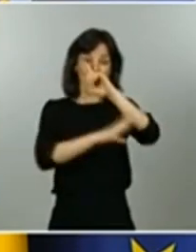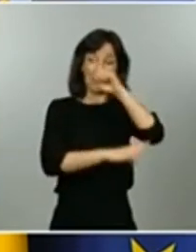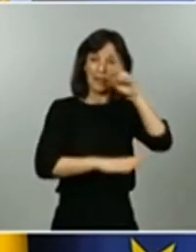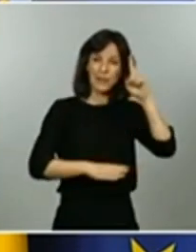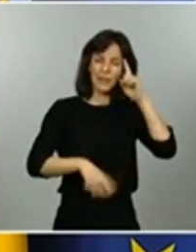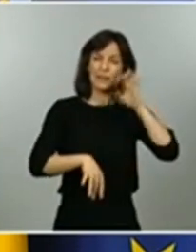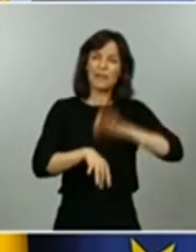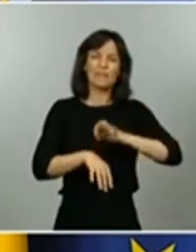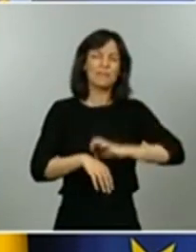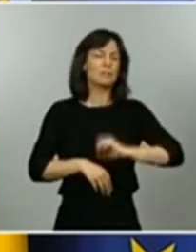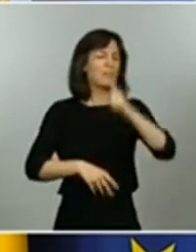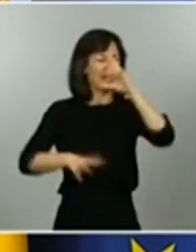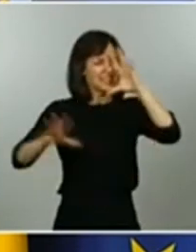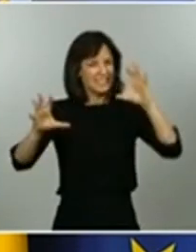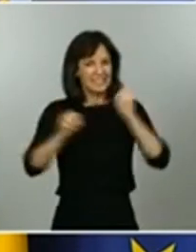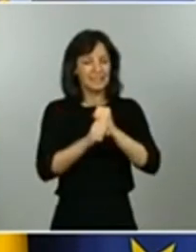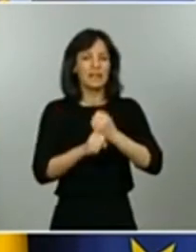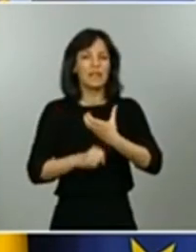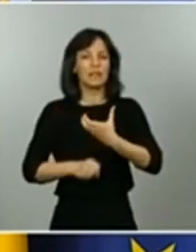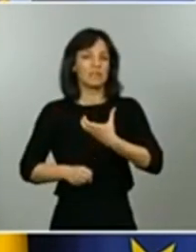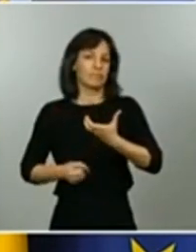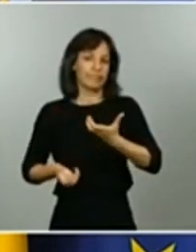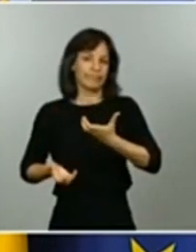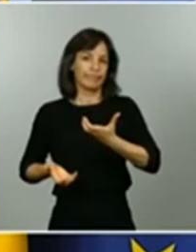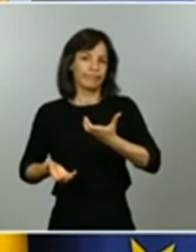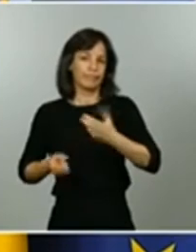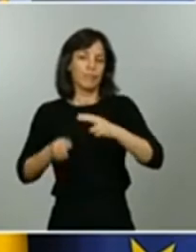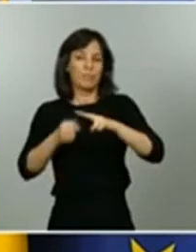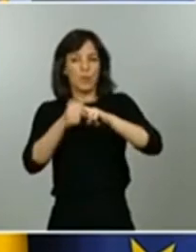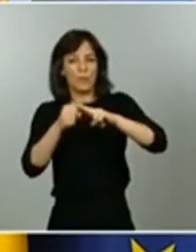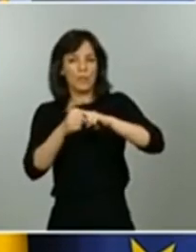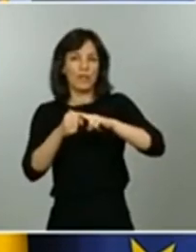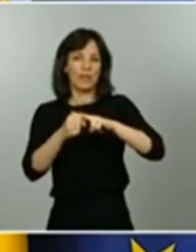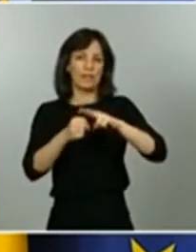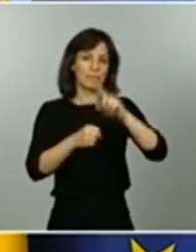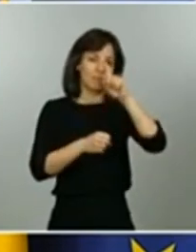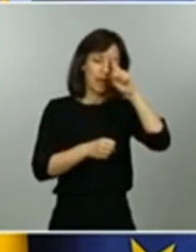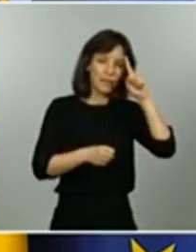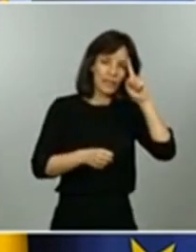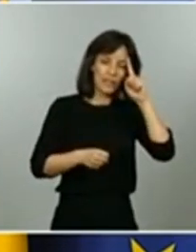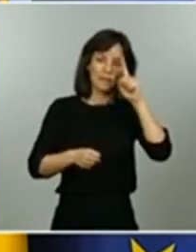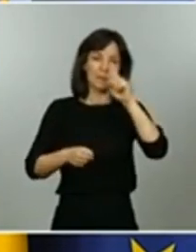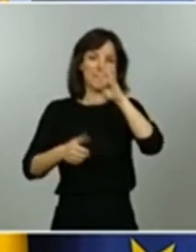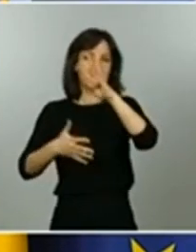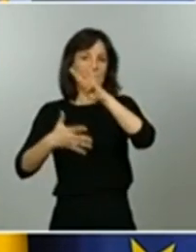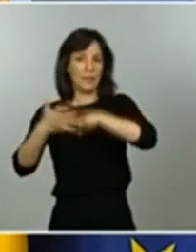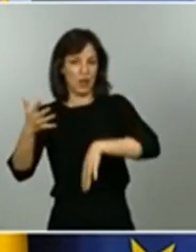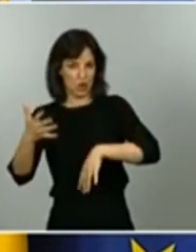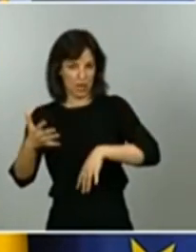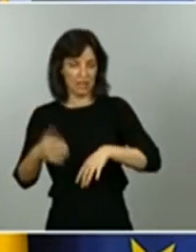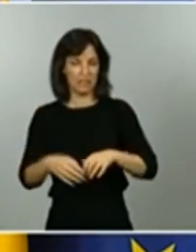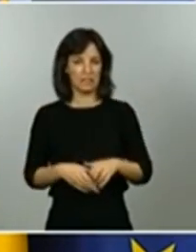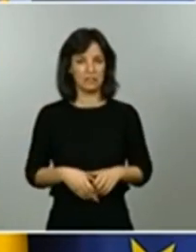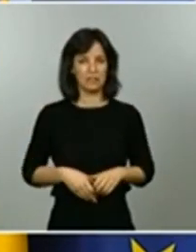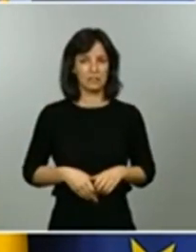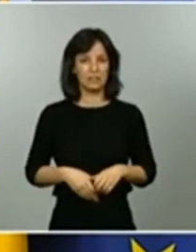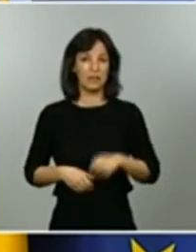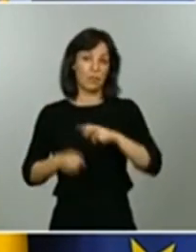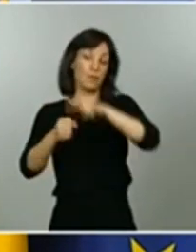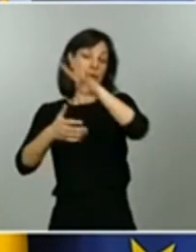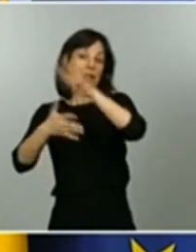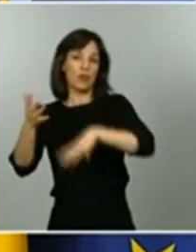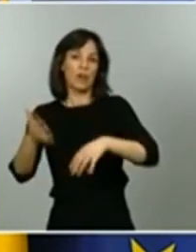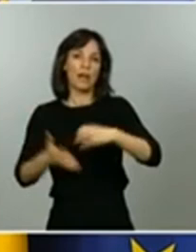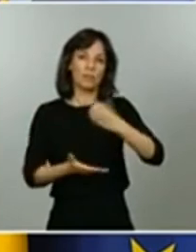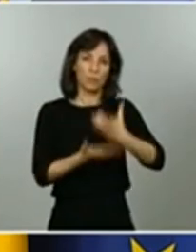en los municipios o en las provincias de Madrid de Barcelona y en el municipio de Madrid por lo tanto se tienen que valorar